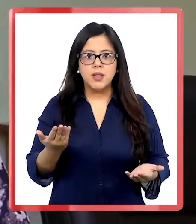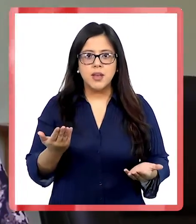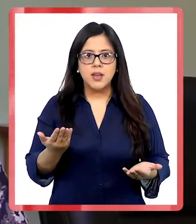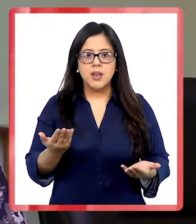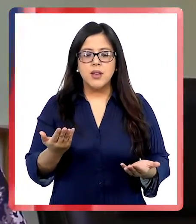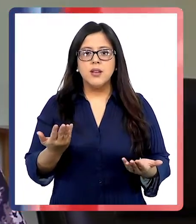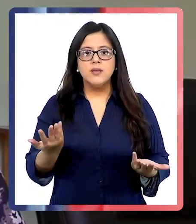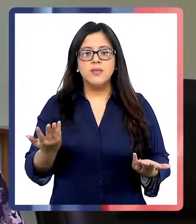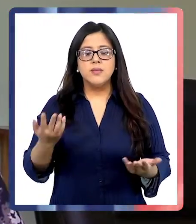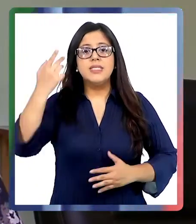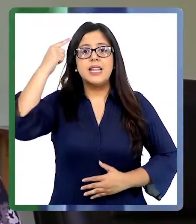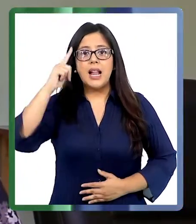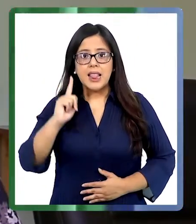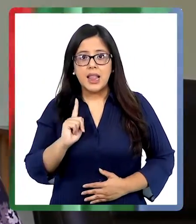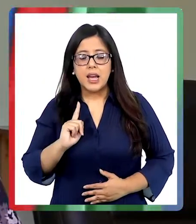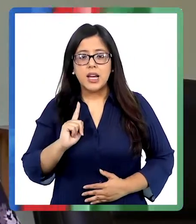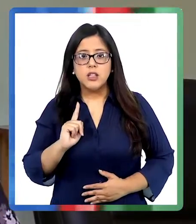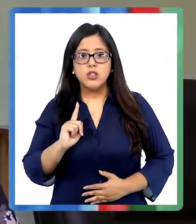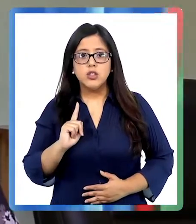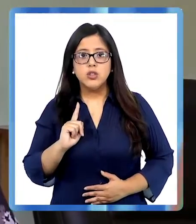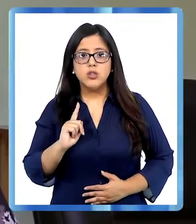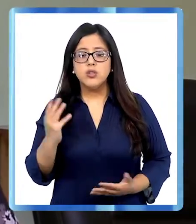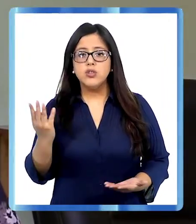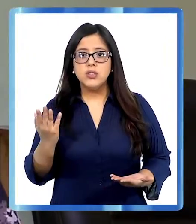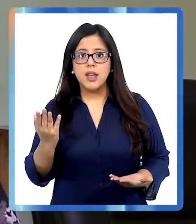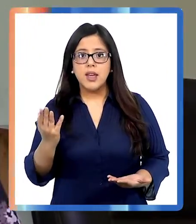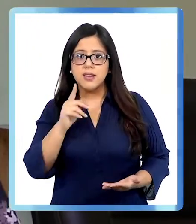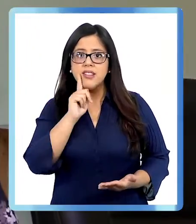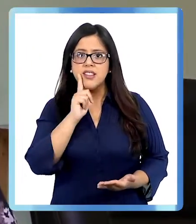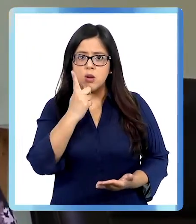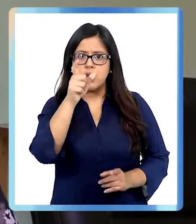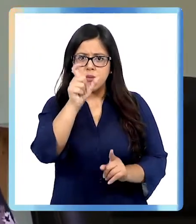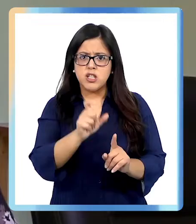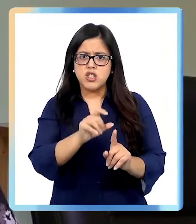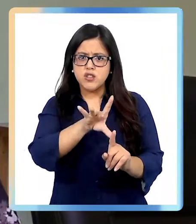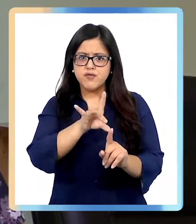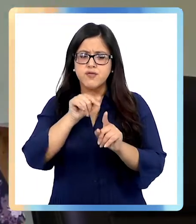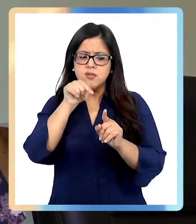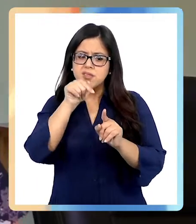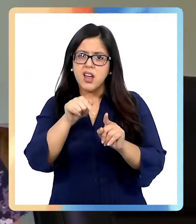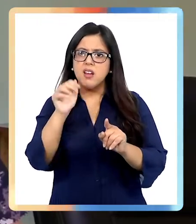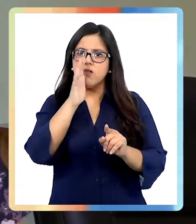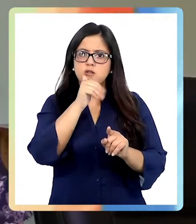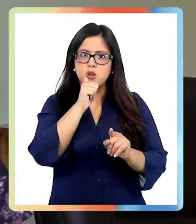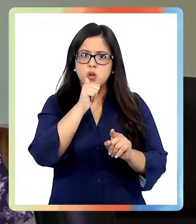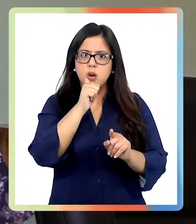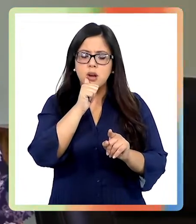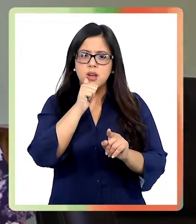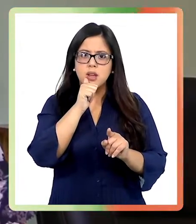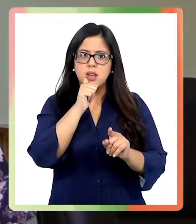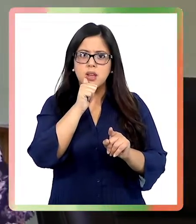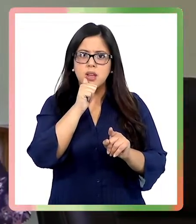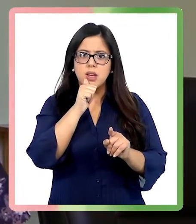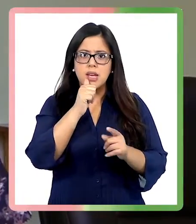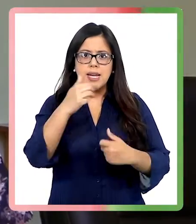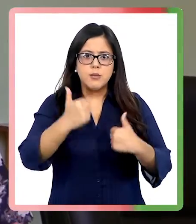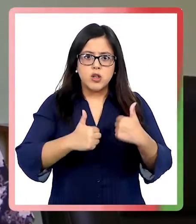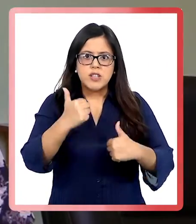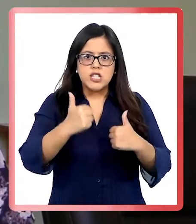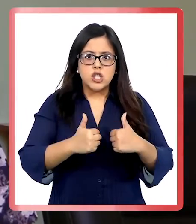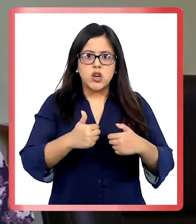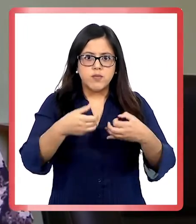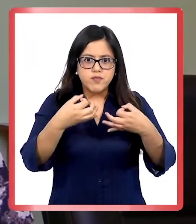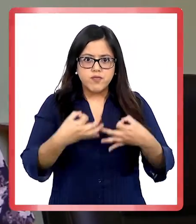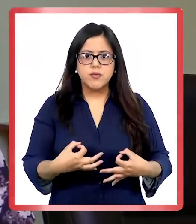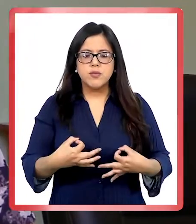suplente en relación al ejercicio ilegal de la profesión y a todo lo que significa el daño que significa